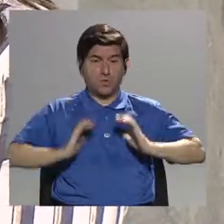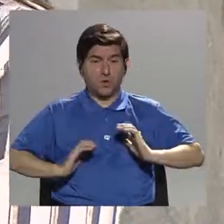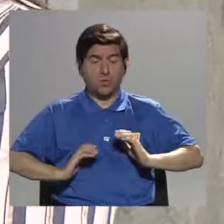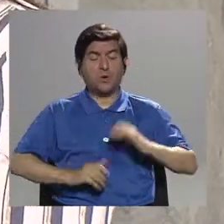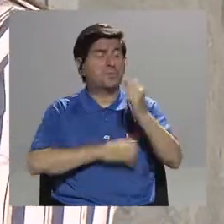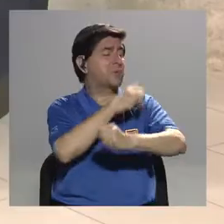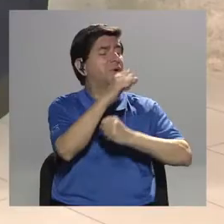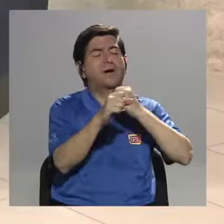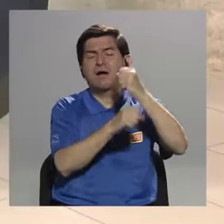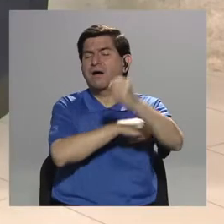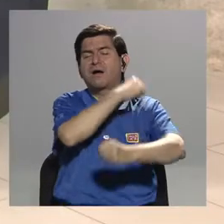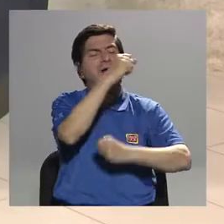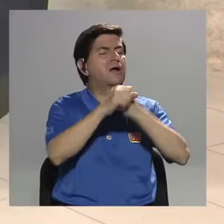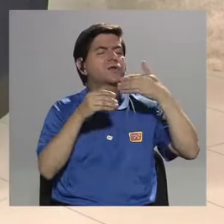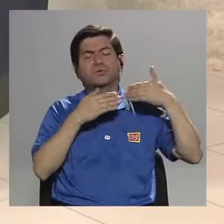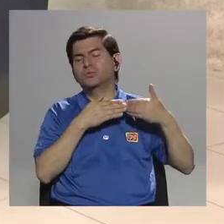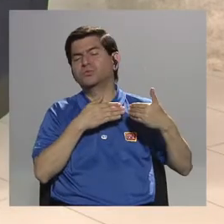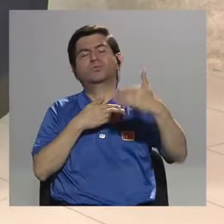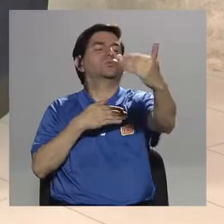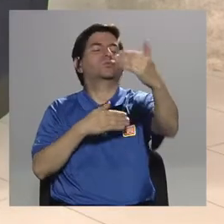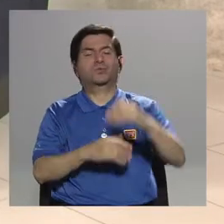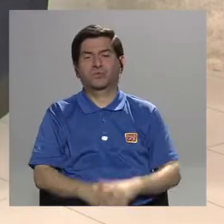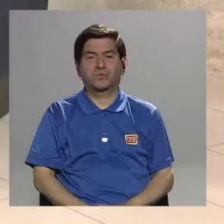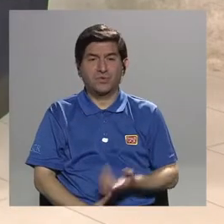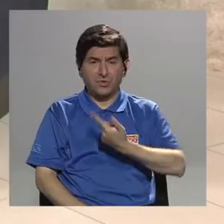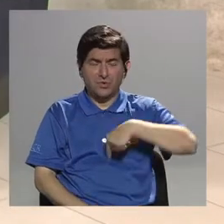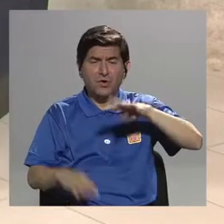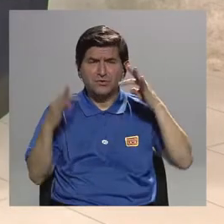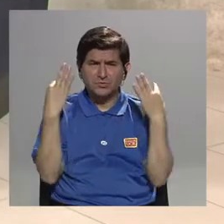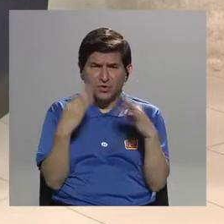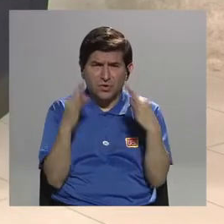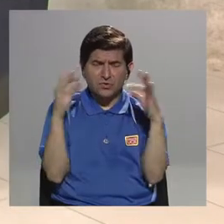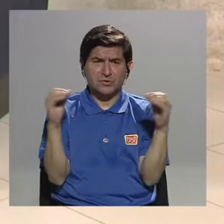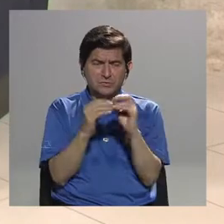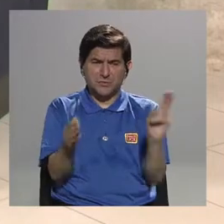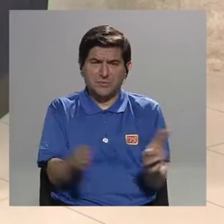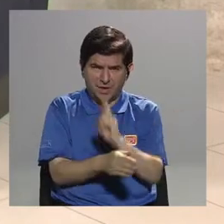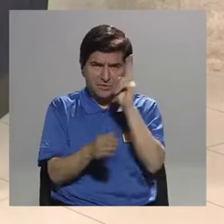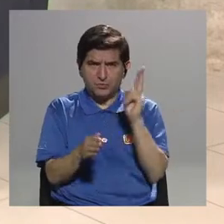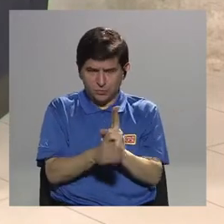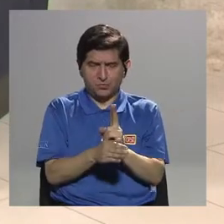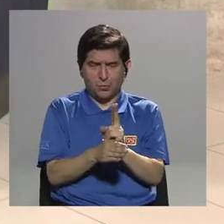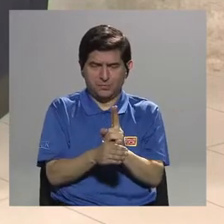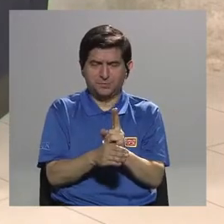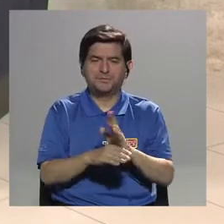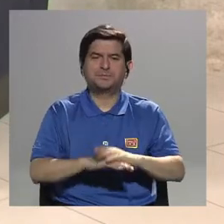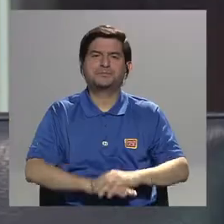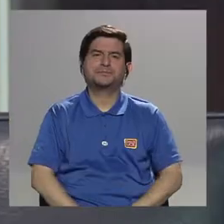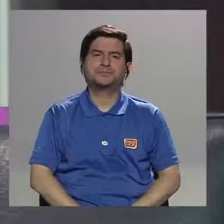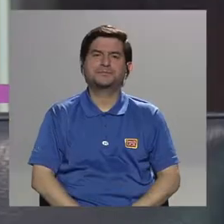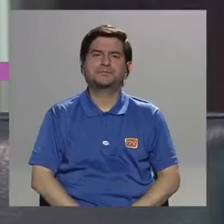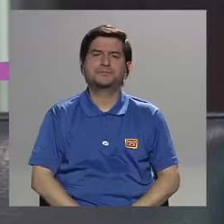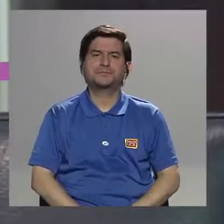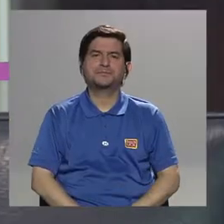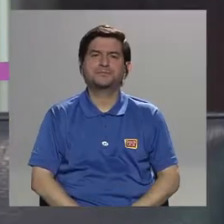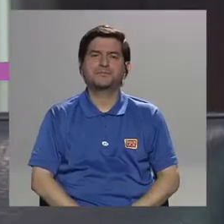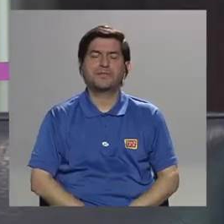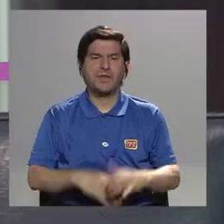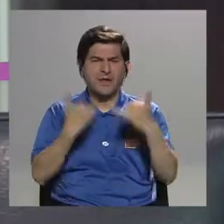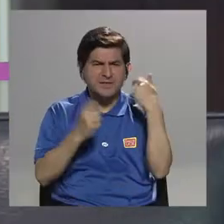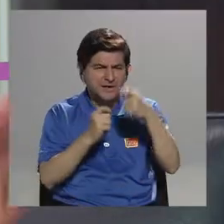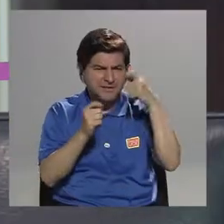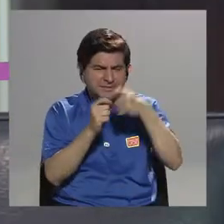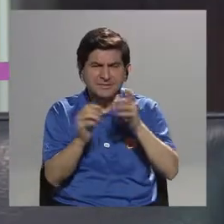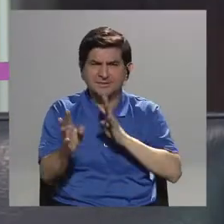cuerpo puede durar años de años. Entonces, la verdad es que intentamos darle el mayor uso posible. Ok. Y hablando